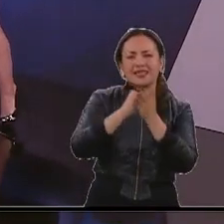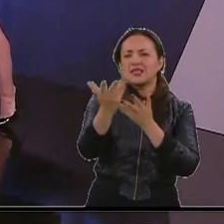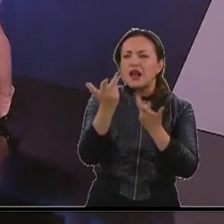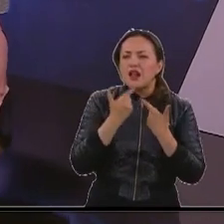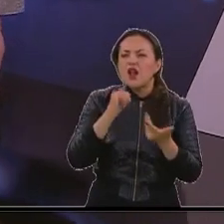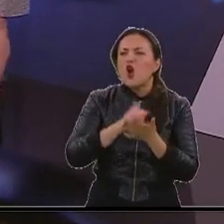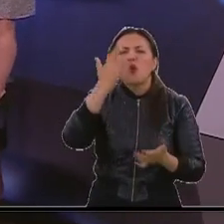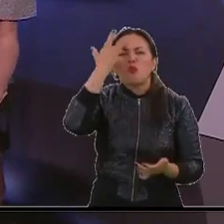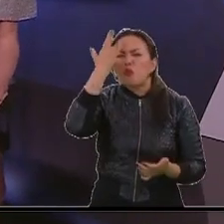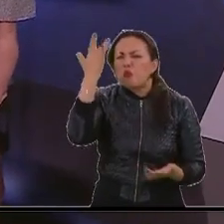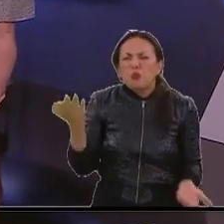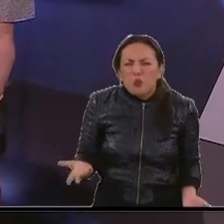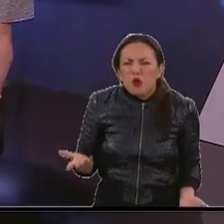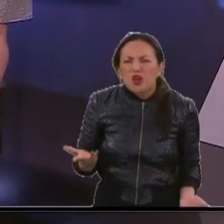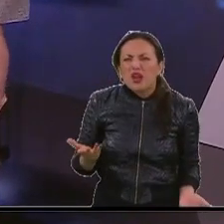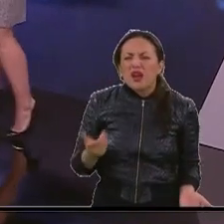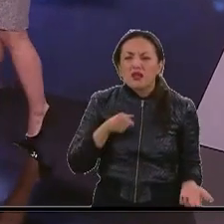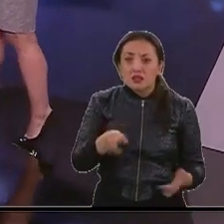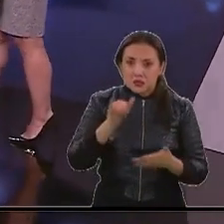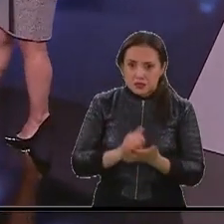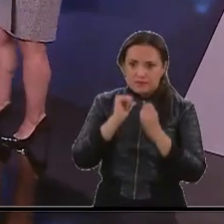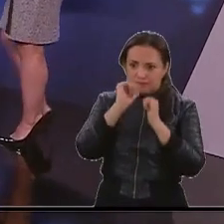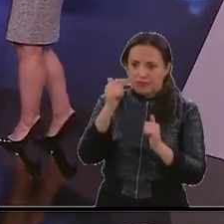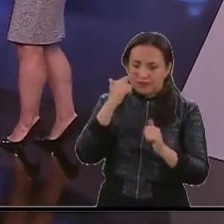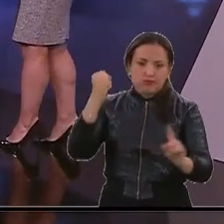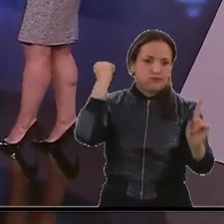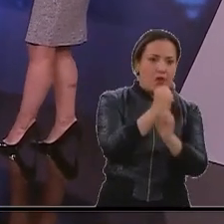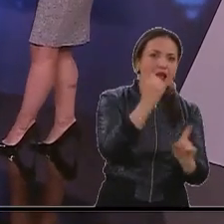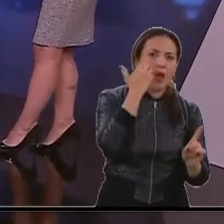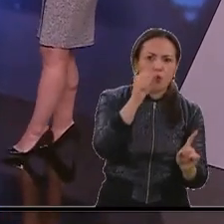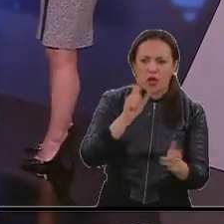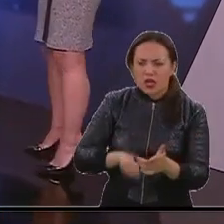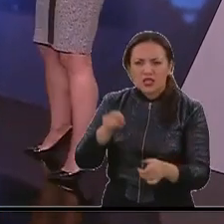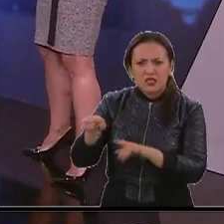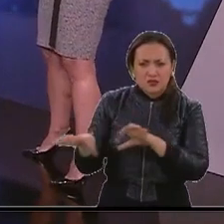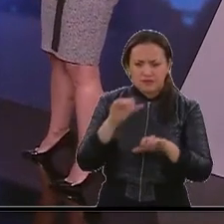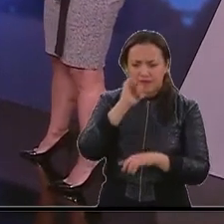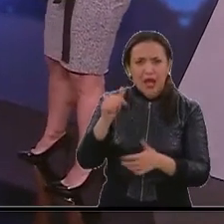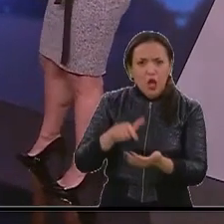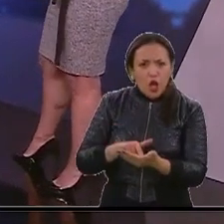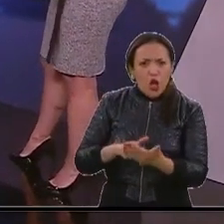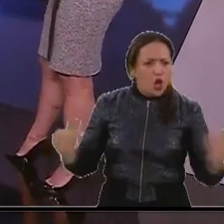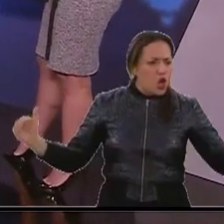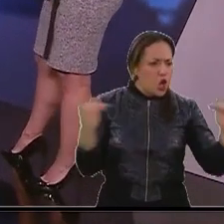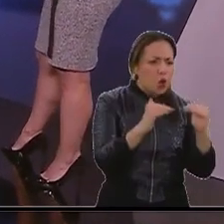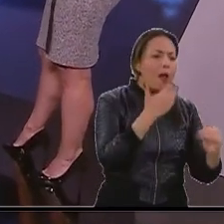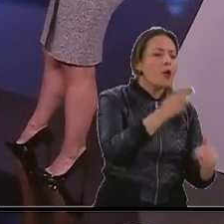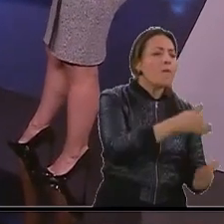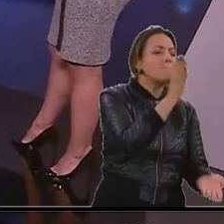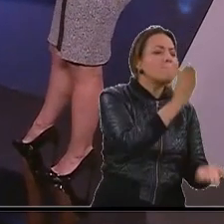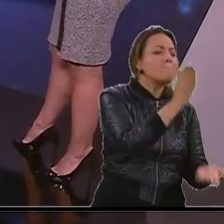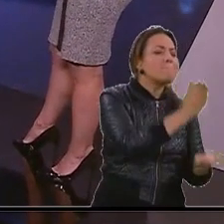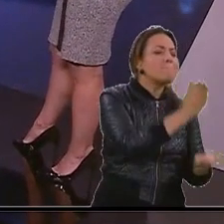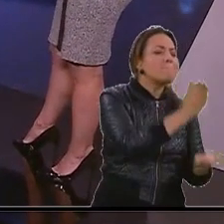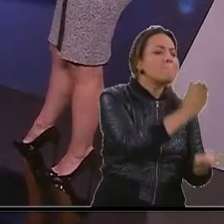explíquenos por qué un delito como el feminicidio tiene, por ejemplo, ante la justicia los mismos términos que el de